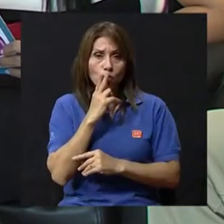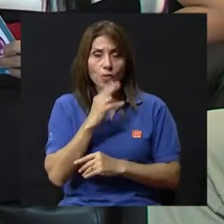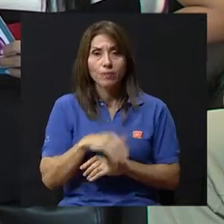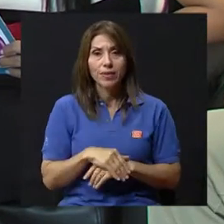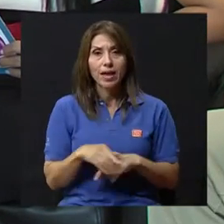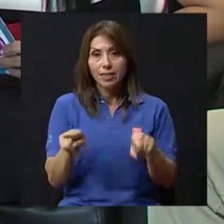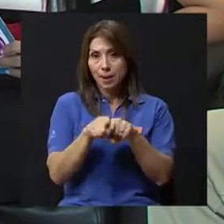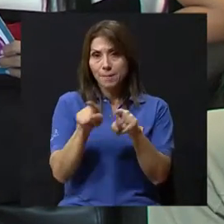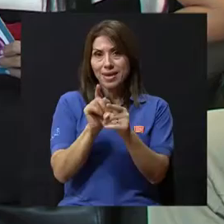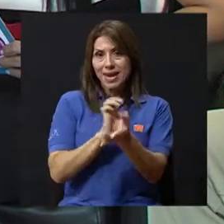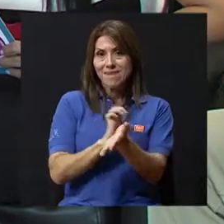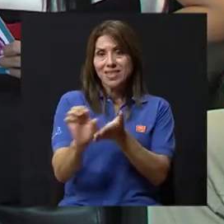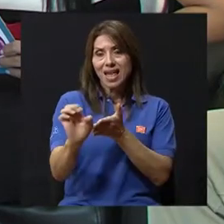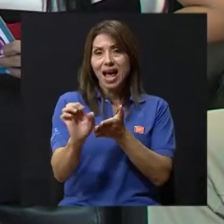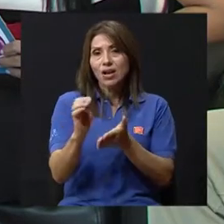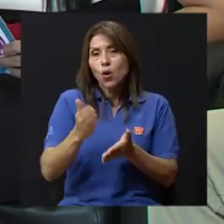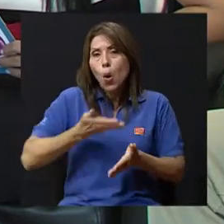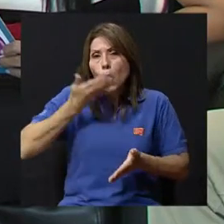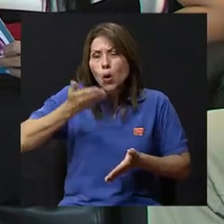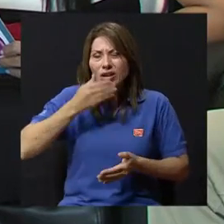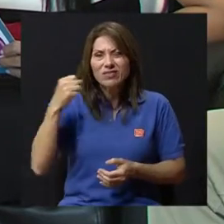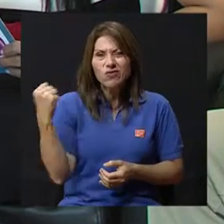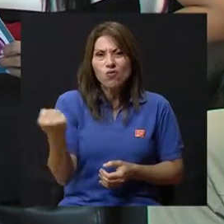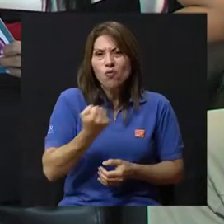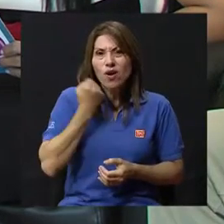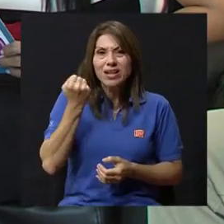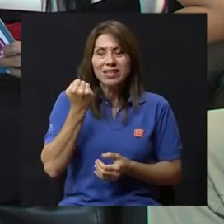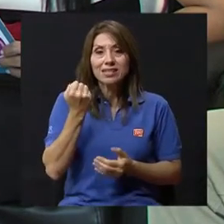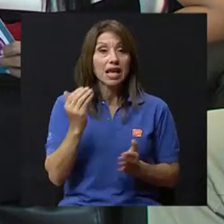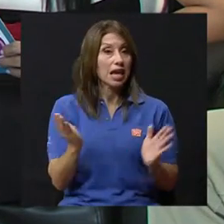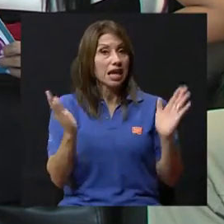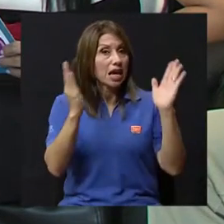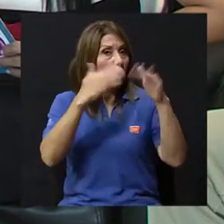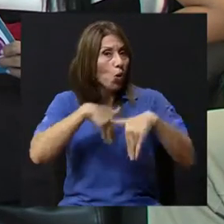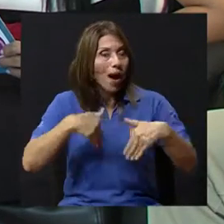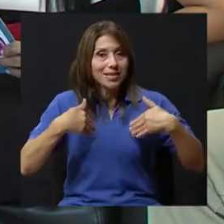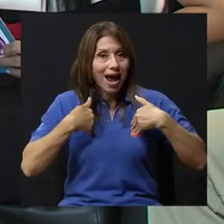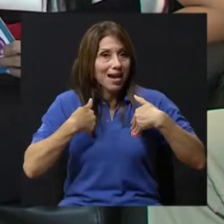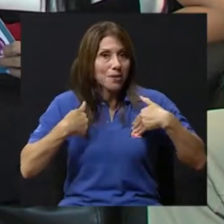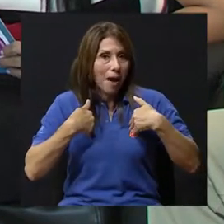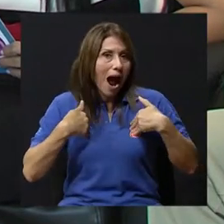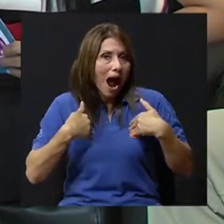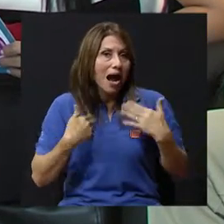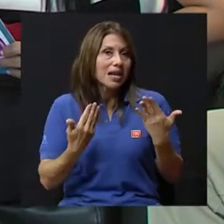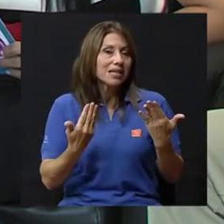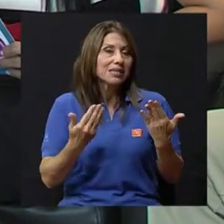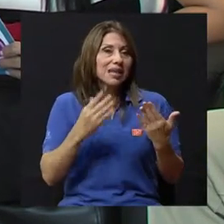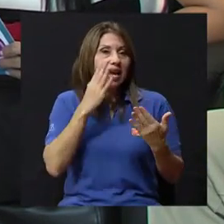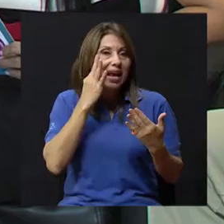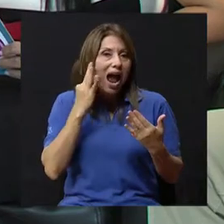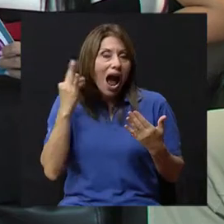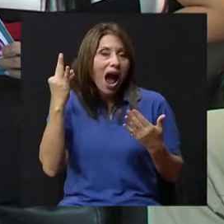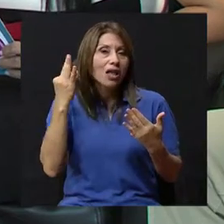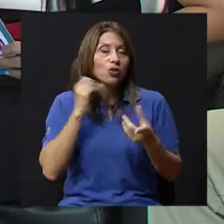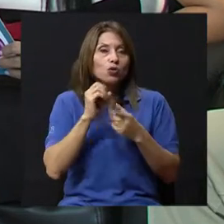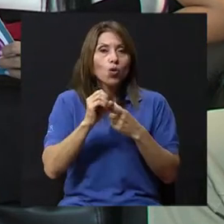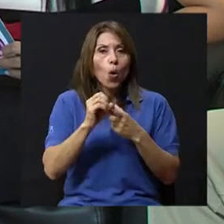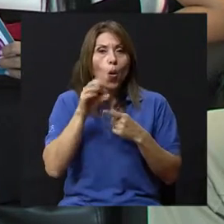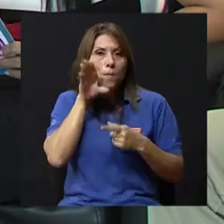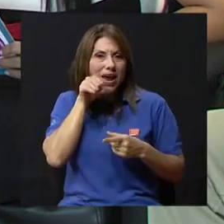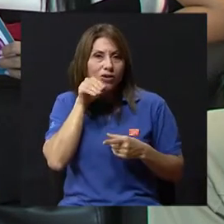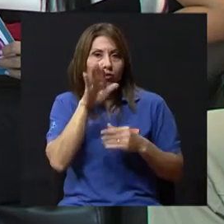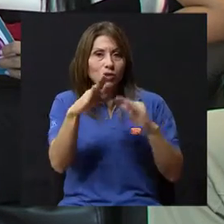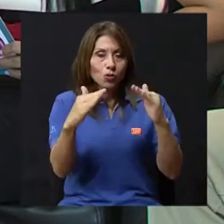fuertes, que no haya animales, gatos, perros en su casa. Evitar los